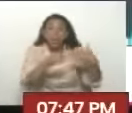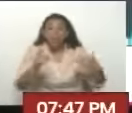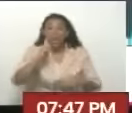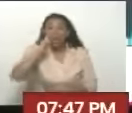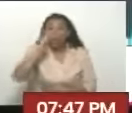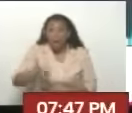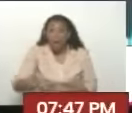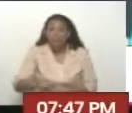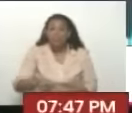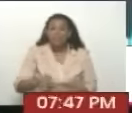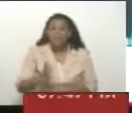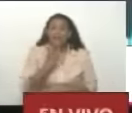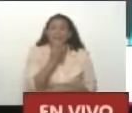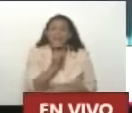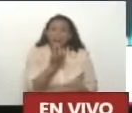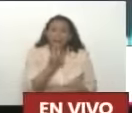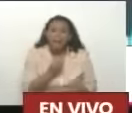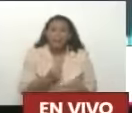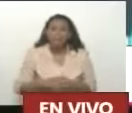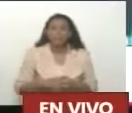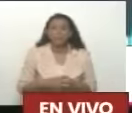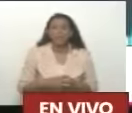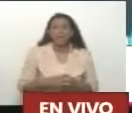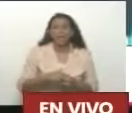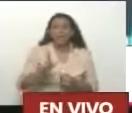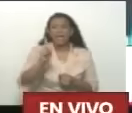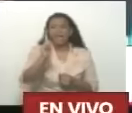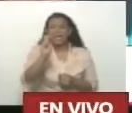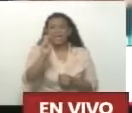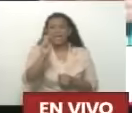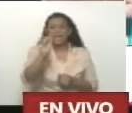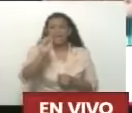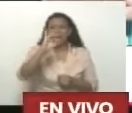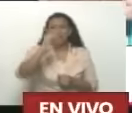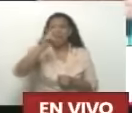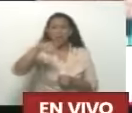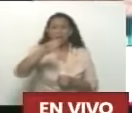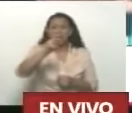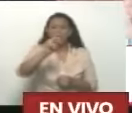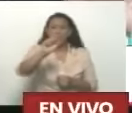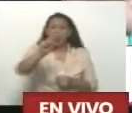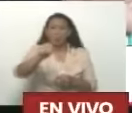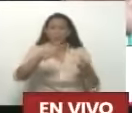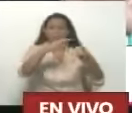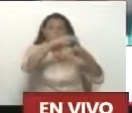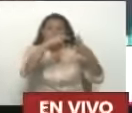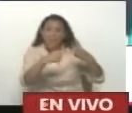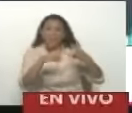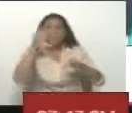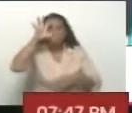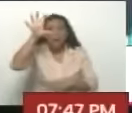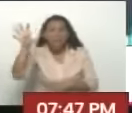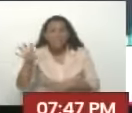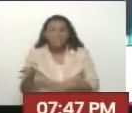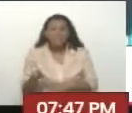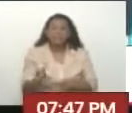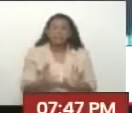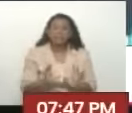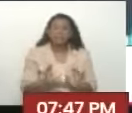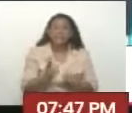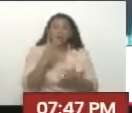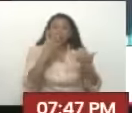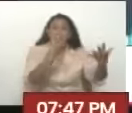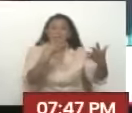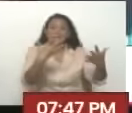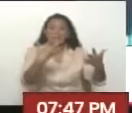Israel Y Taiwán Falta que el Senado Apruebe Esa Esa decisión De la cámara